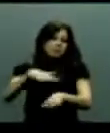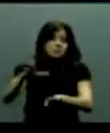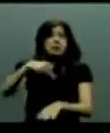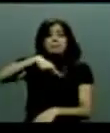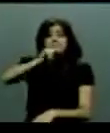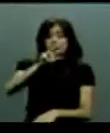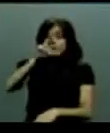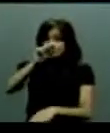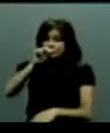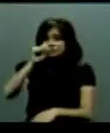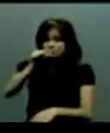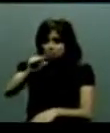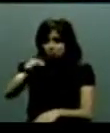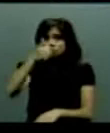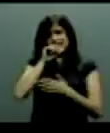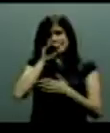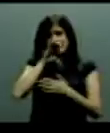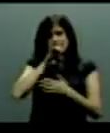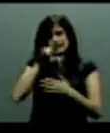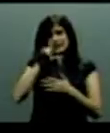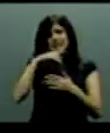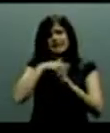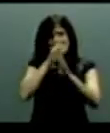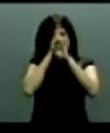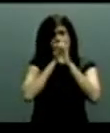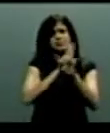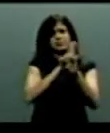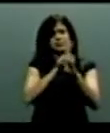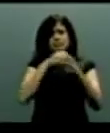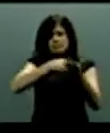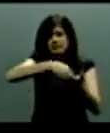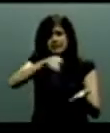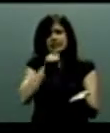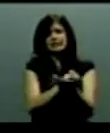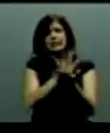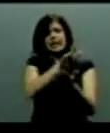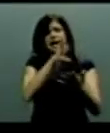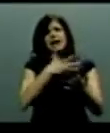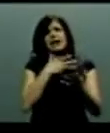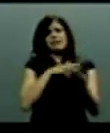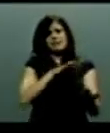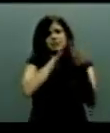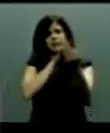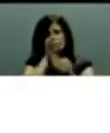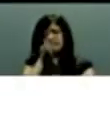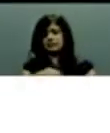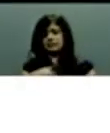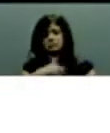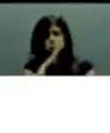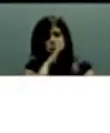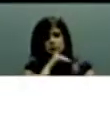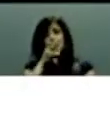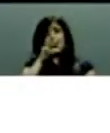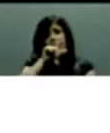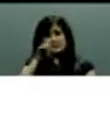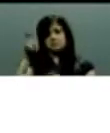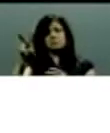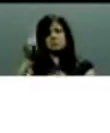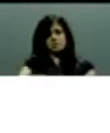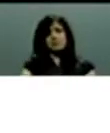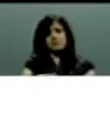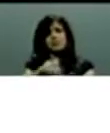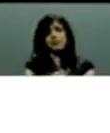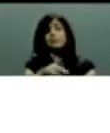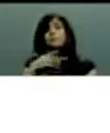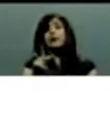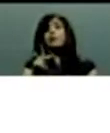Yo a doña Isabel la respeto mucho, es una mujer muy valiente, ha tenido que enfrentar cosas que yo no podría haber enfrentado, pero gobernar es